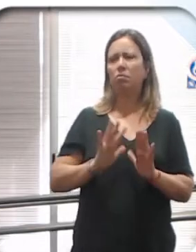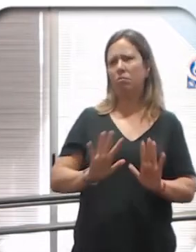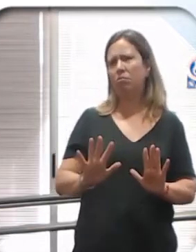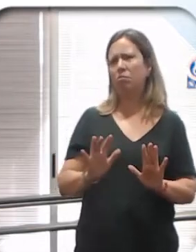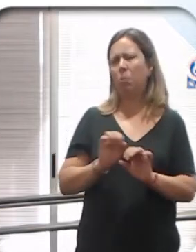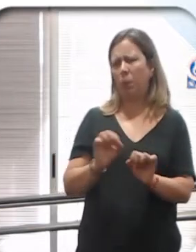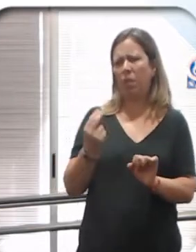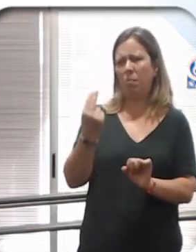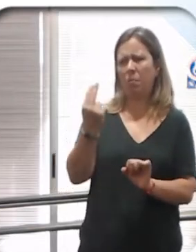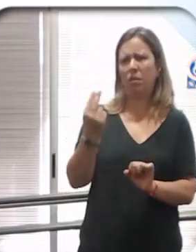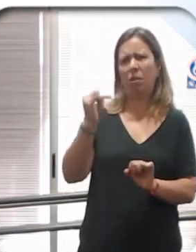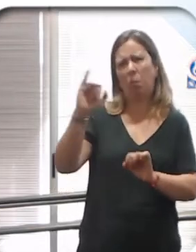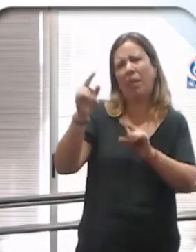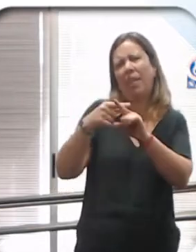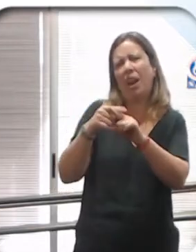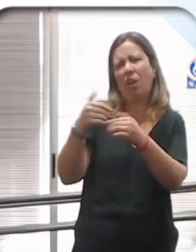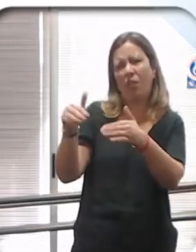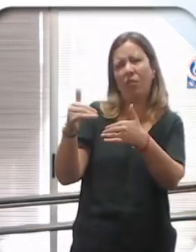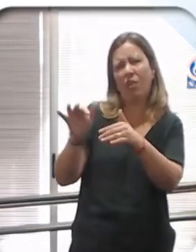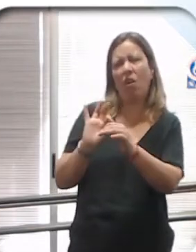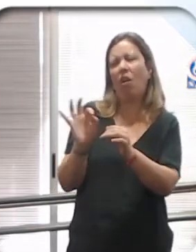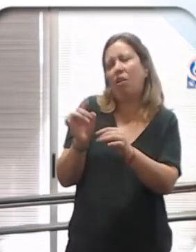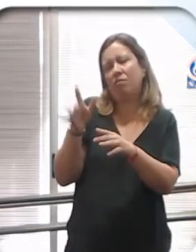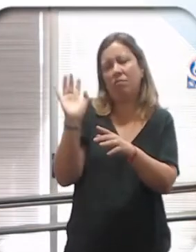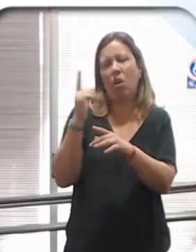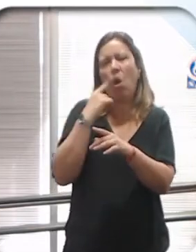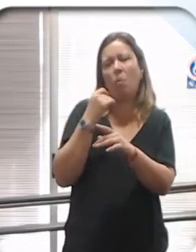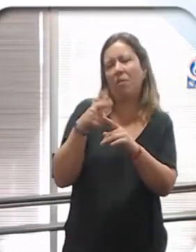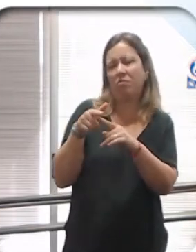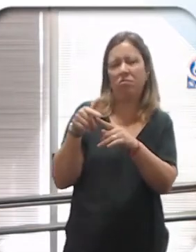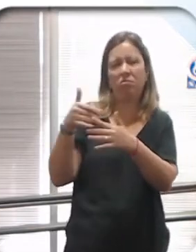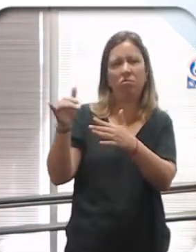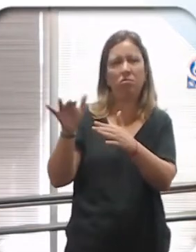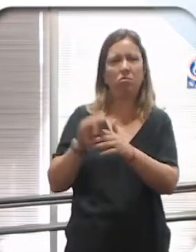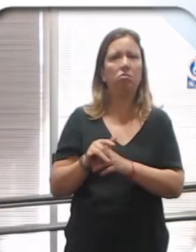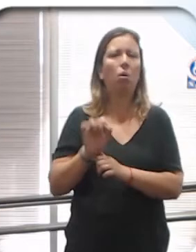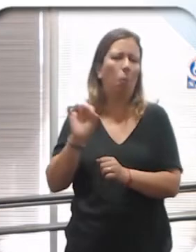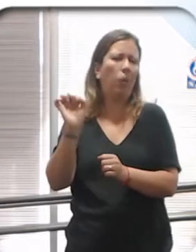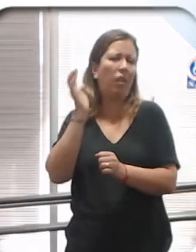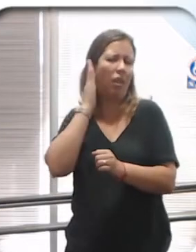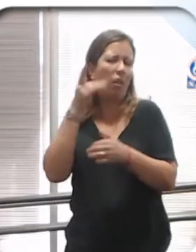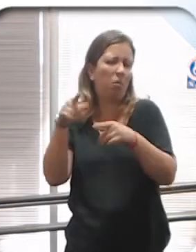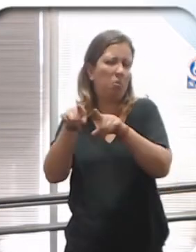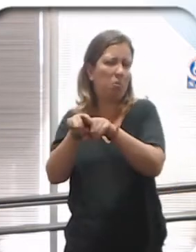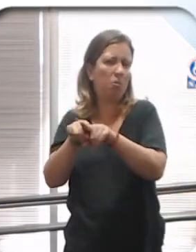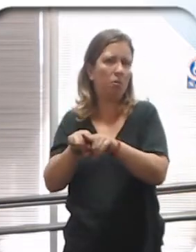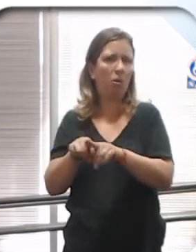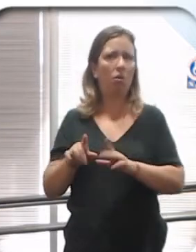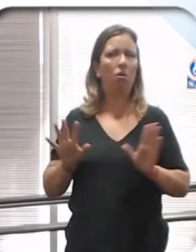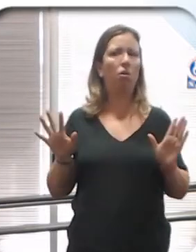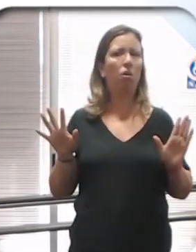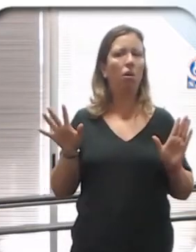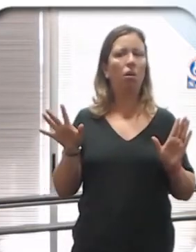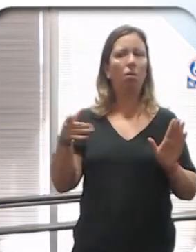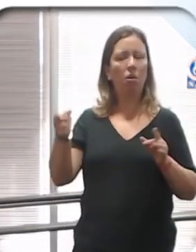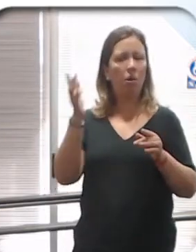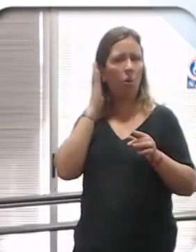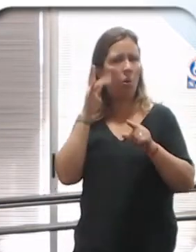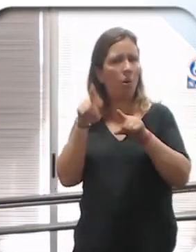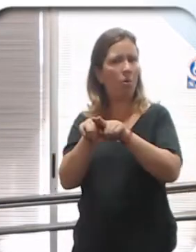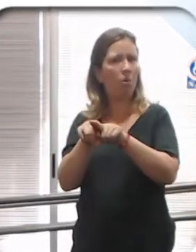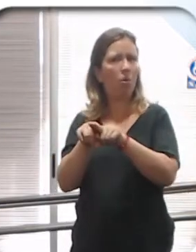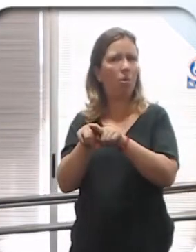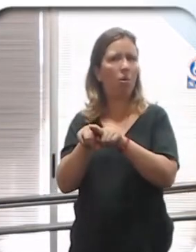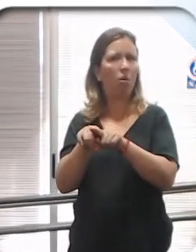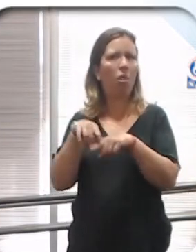vamos a permitirle que tenga noviecito y noviecita, lo que quieran. Vamos a permitir que duerman juntos. Ah, no, pues si yo los dejo van a andar